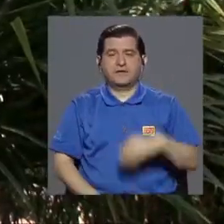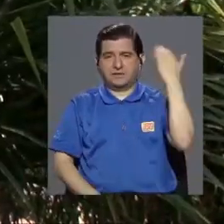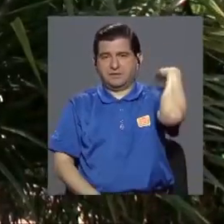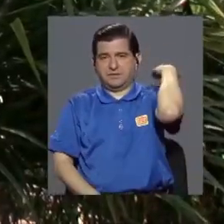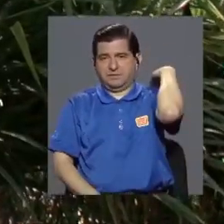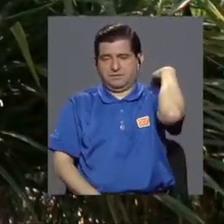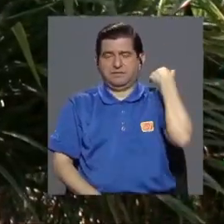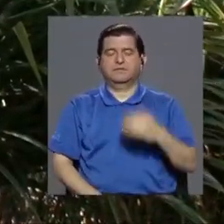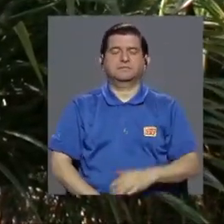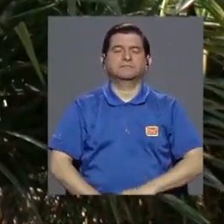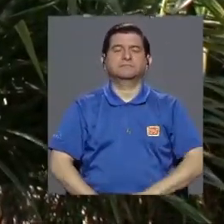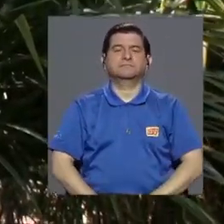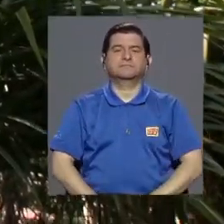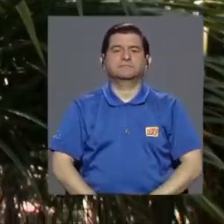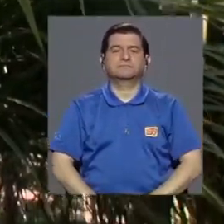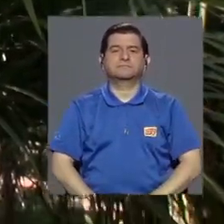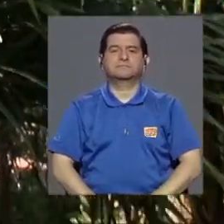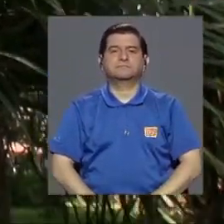lumbar de la espalda